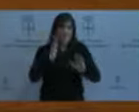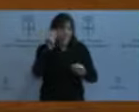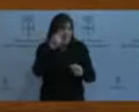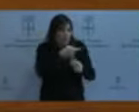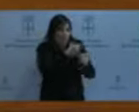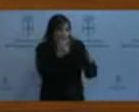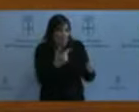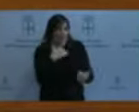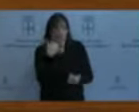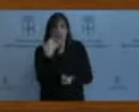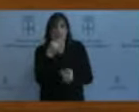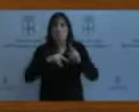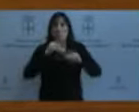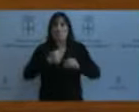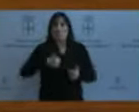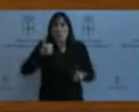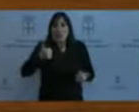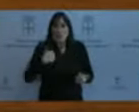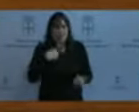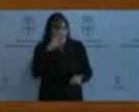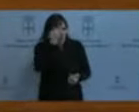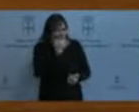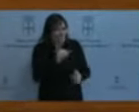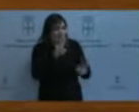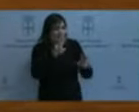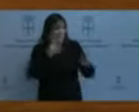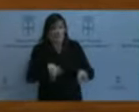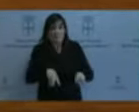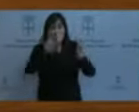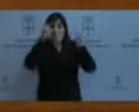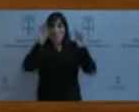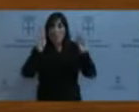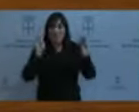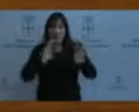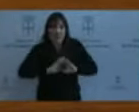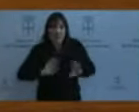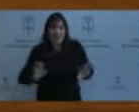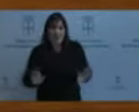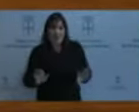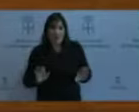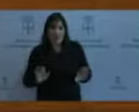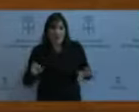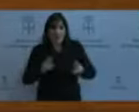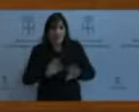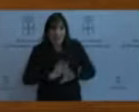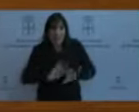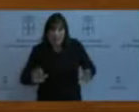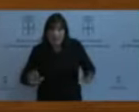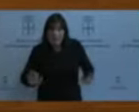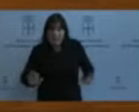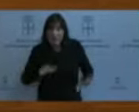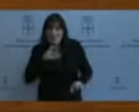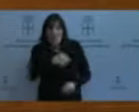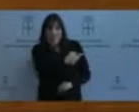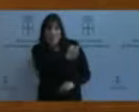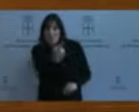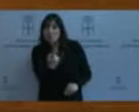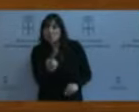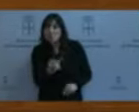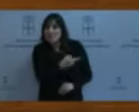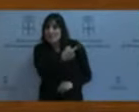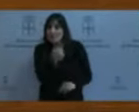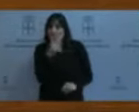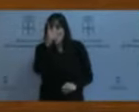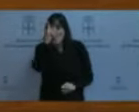ustedes de renovación pedagógica. No he oído... No, no va. Porque ustedes han metido... Ustedes llevan año y medio metiendo aquí iniciativas